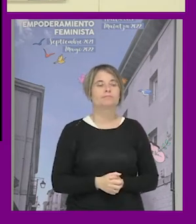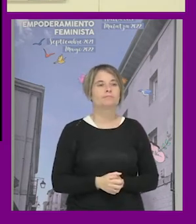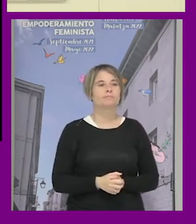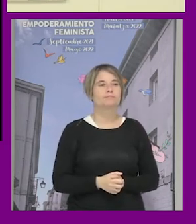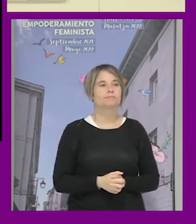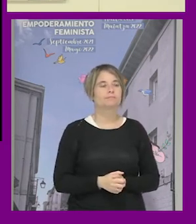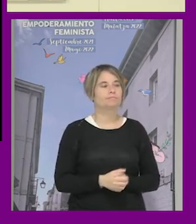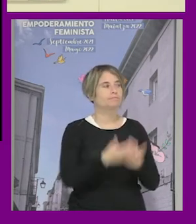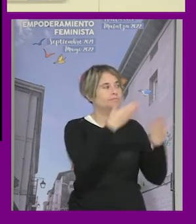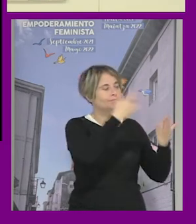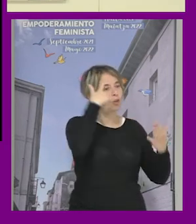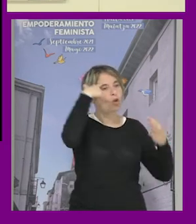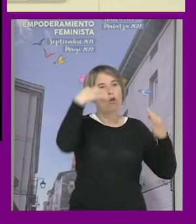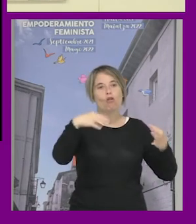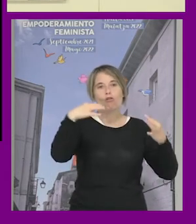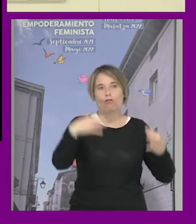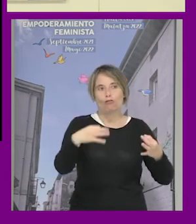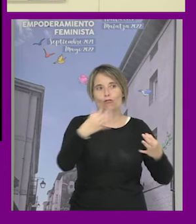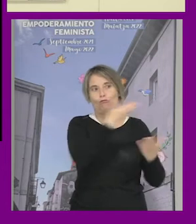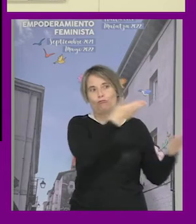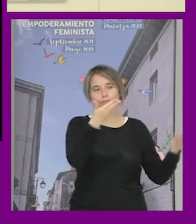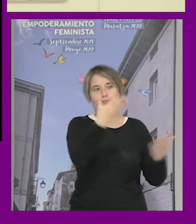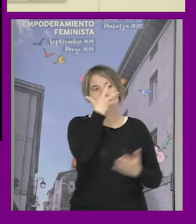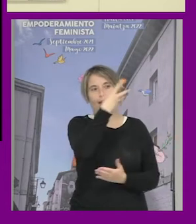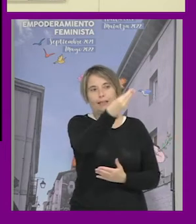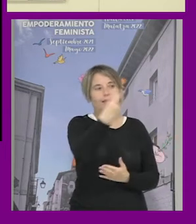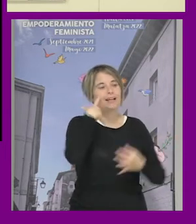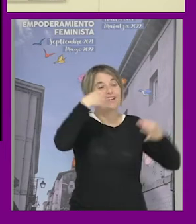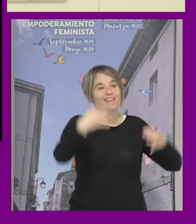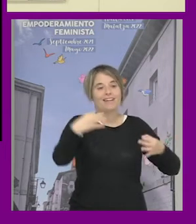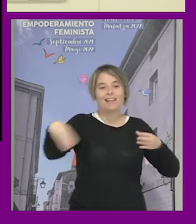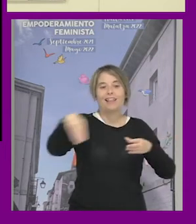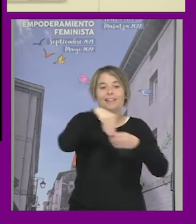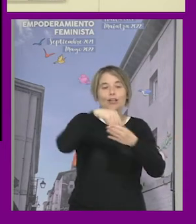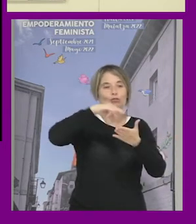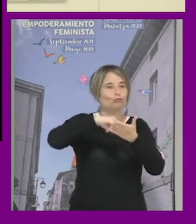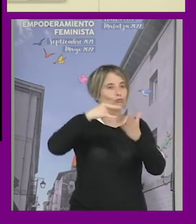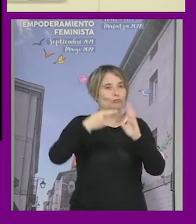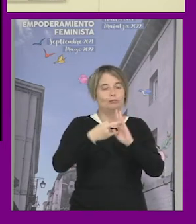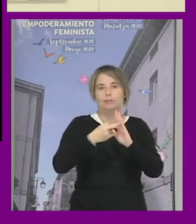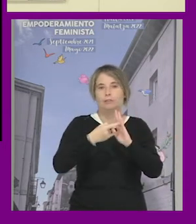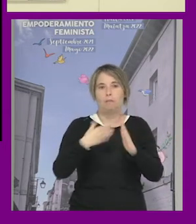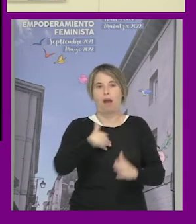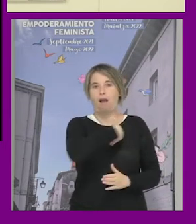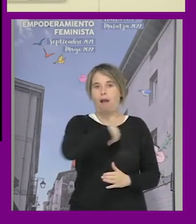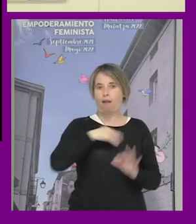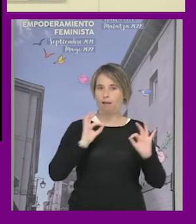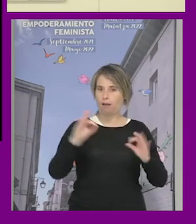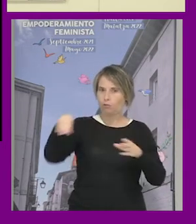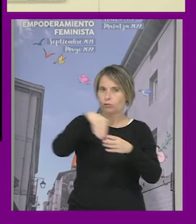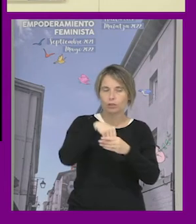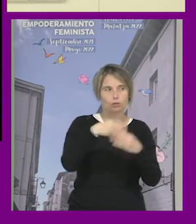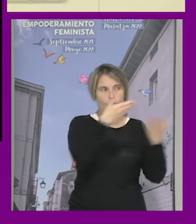desde esta lógica de que de entender que todas estas realidades forman parte de un mismo sistema de género